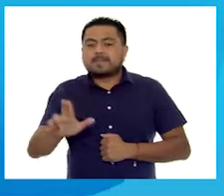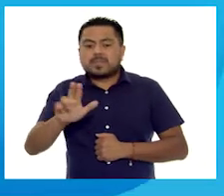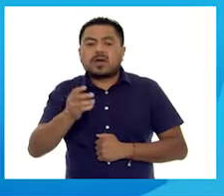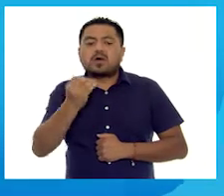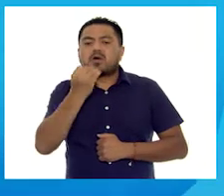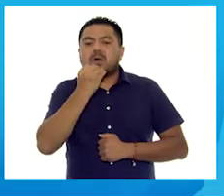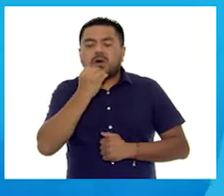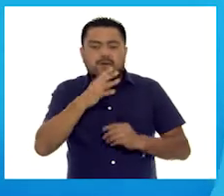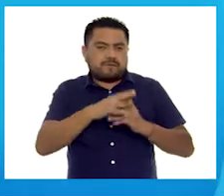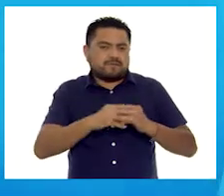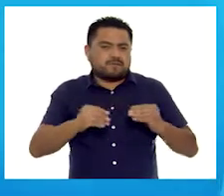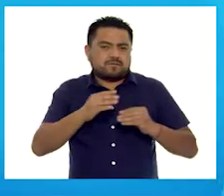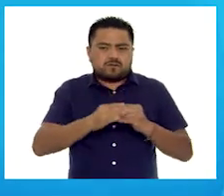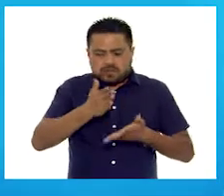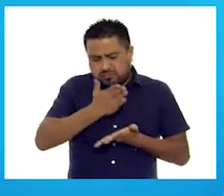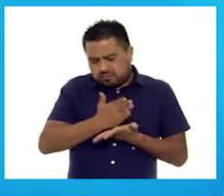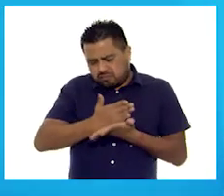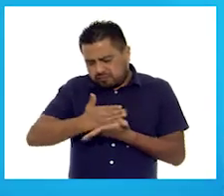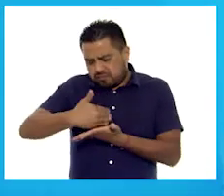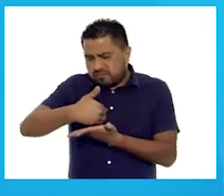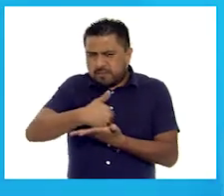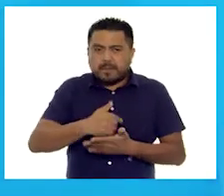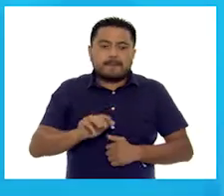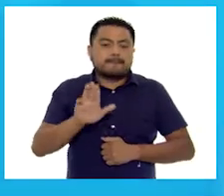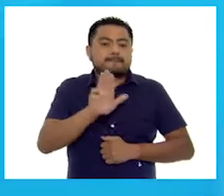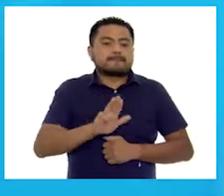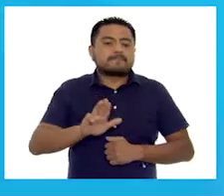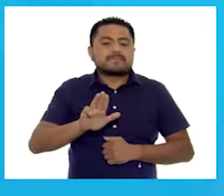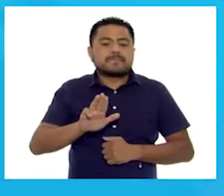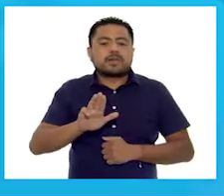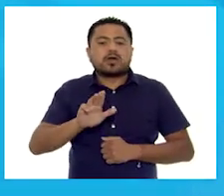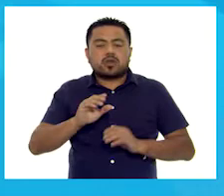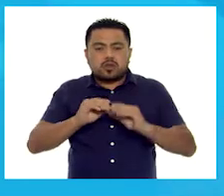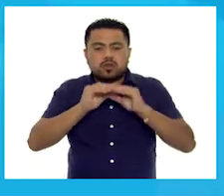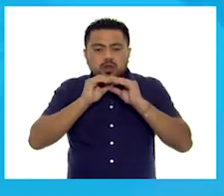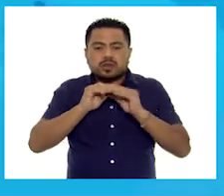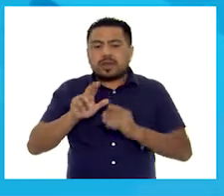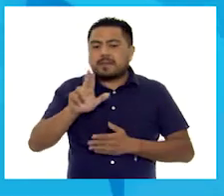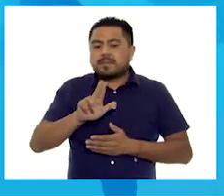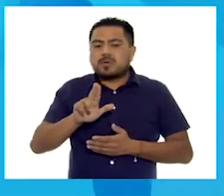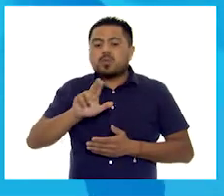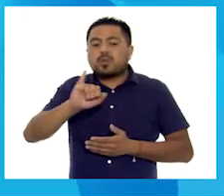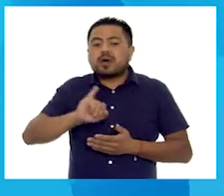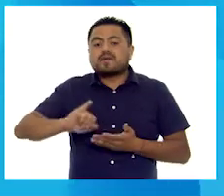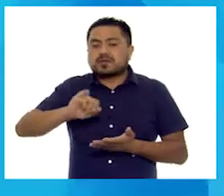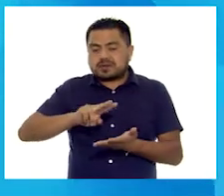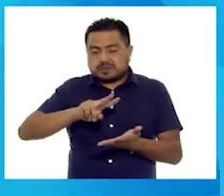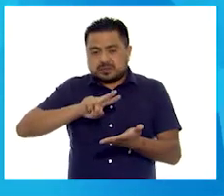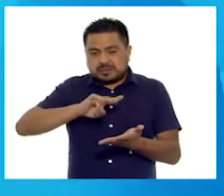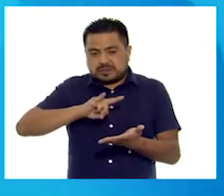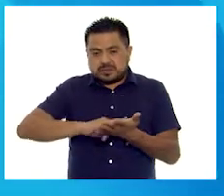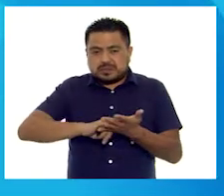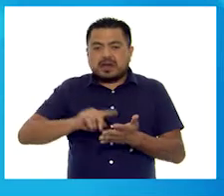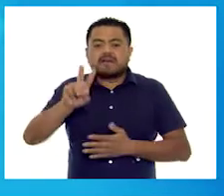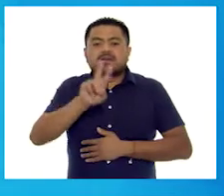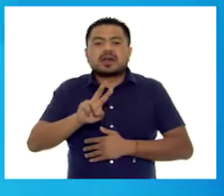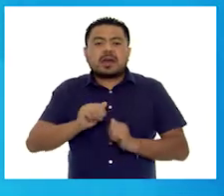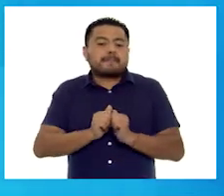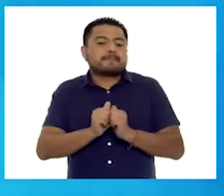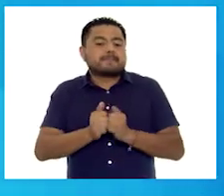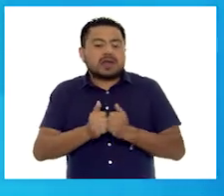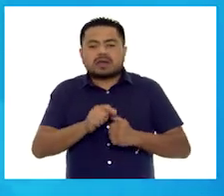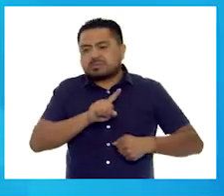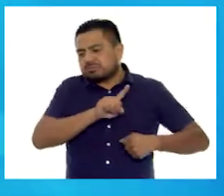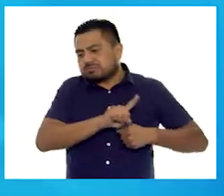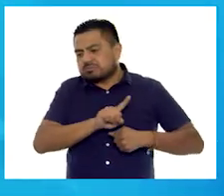comía fruta picada. El miércoles torta, el jueves sándwich y el viernes pan dulce. ¡Ah! Y